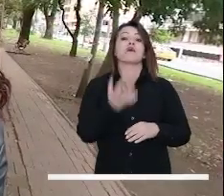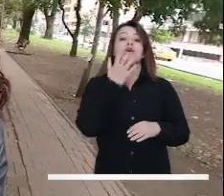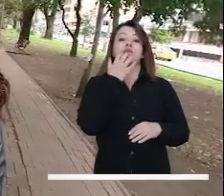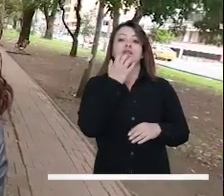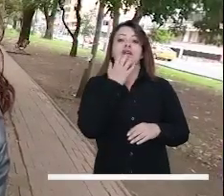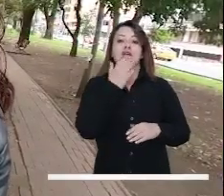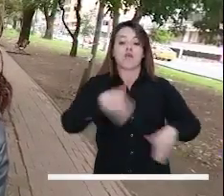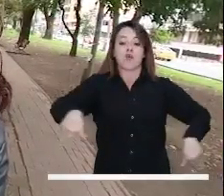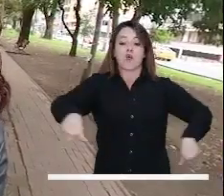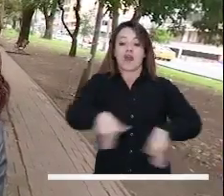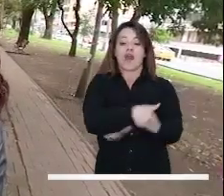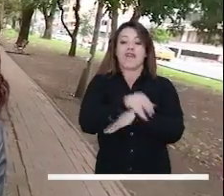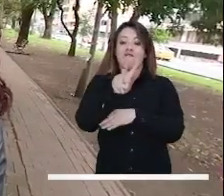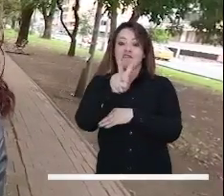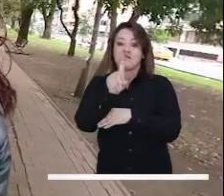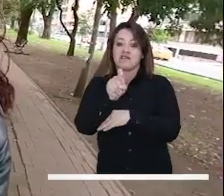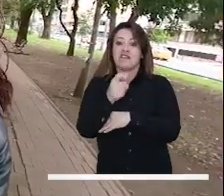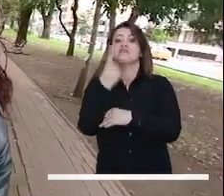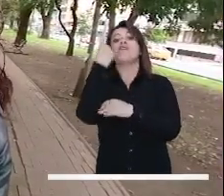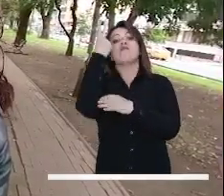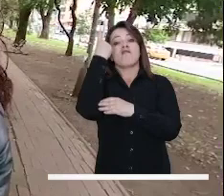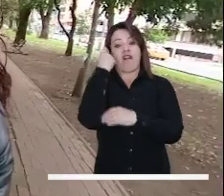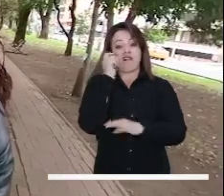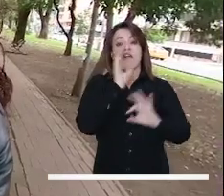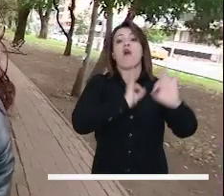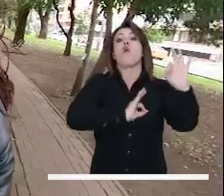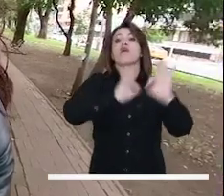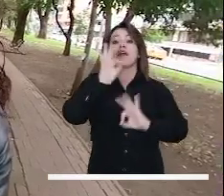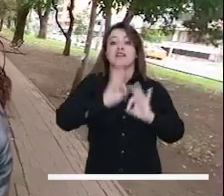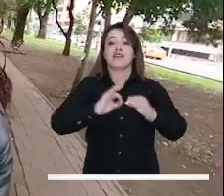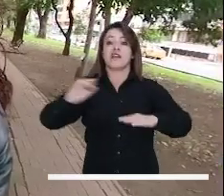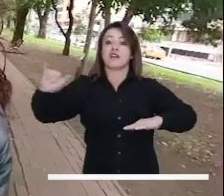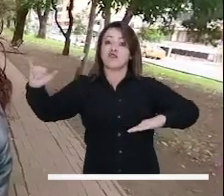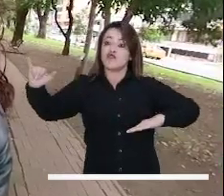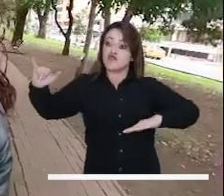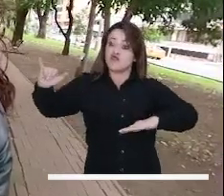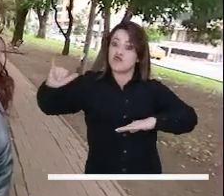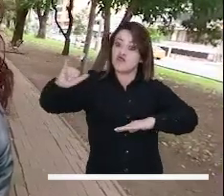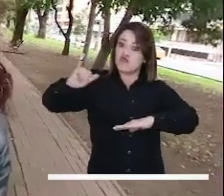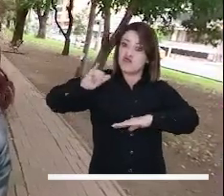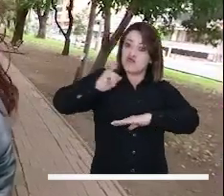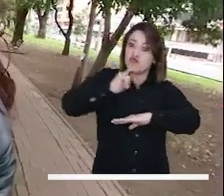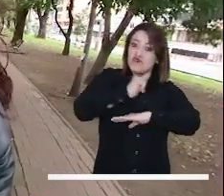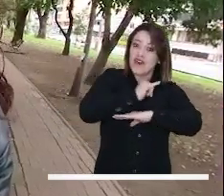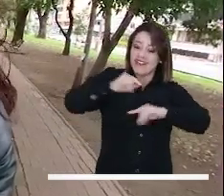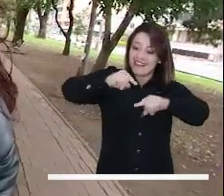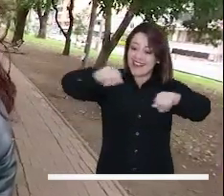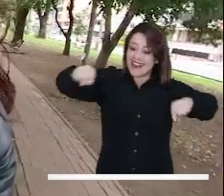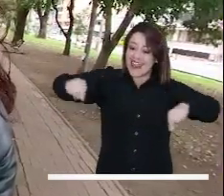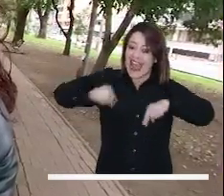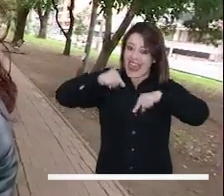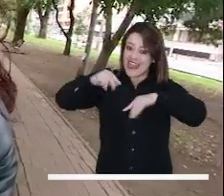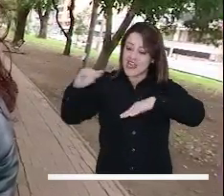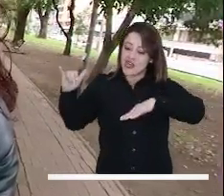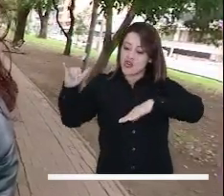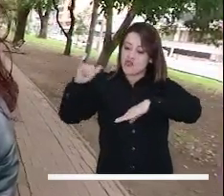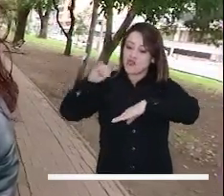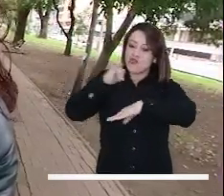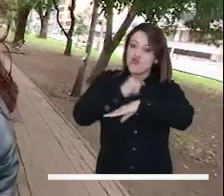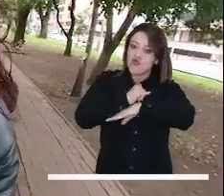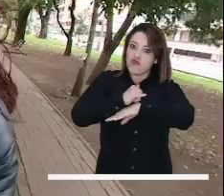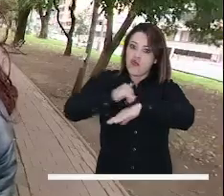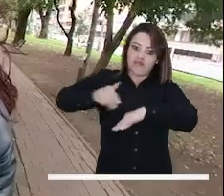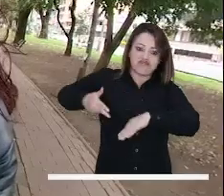organizar la calle 26 para que desde el aeropuerto, que es la llegada principal a esta ciudad, haya